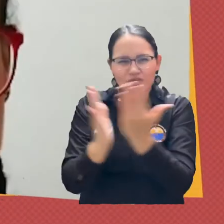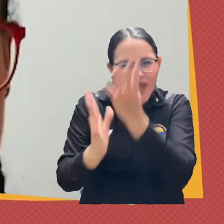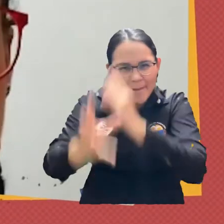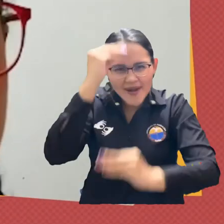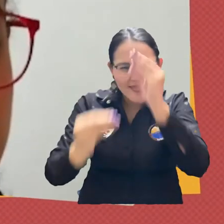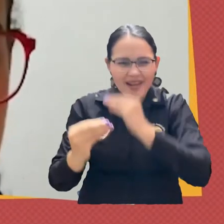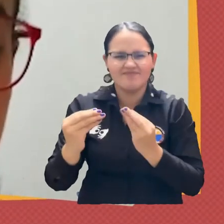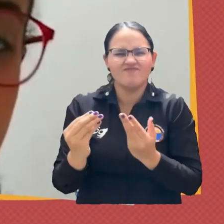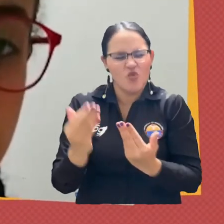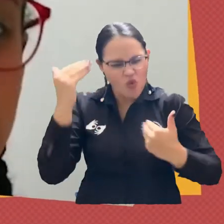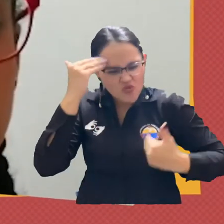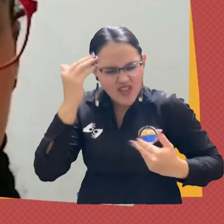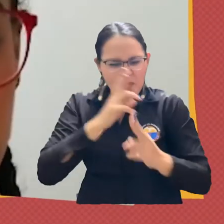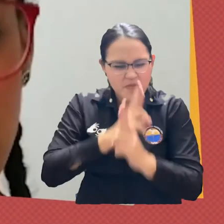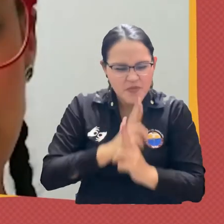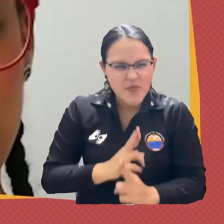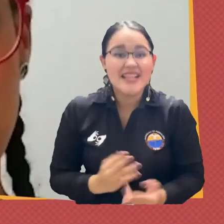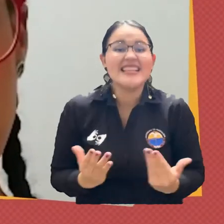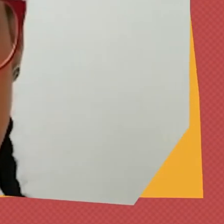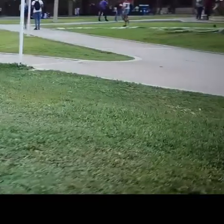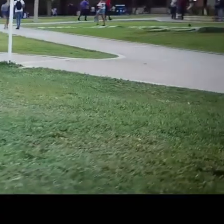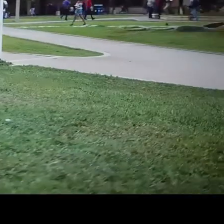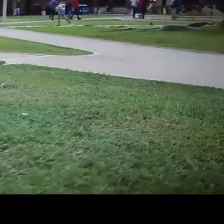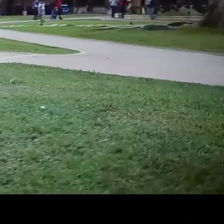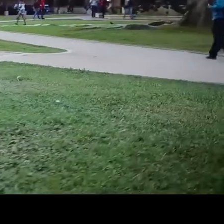esforzarse y darle toda en realidad nada más